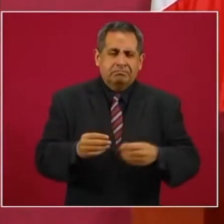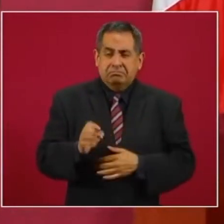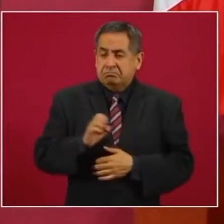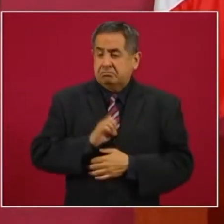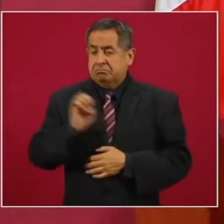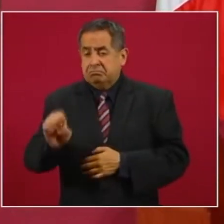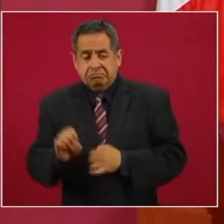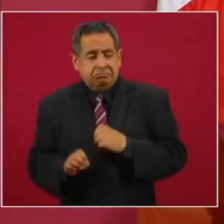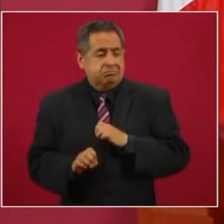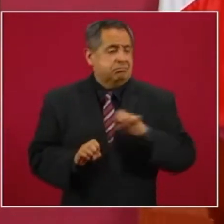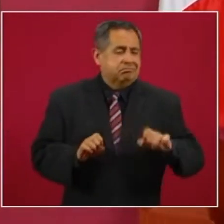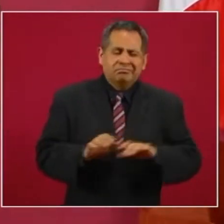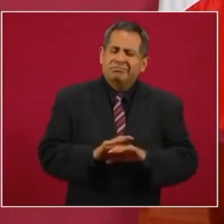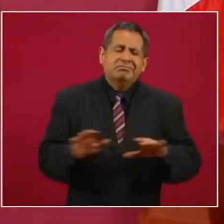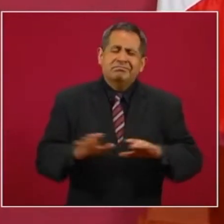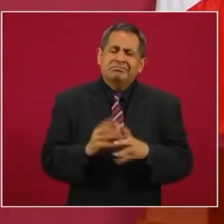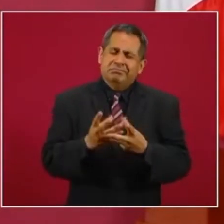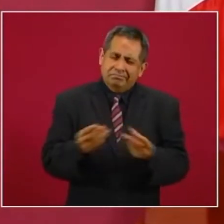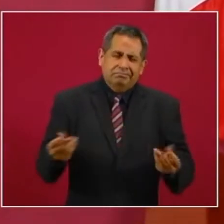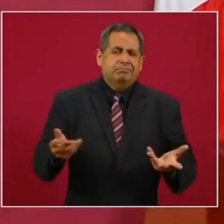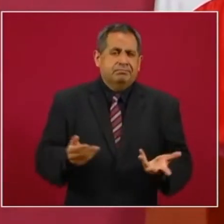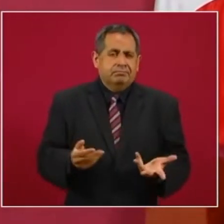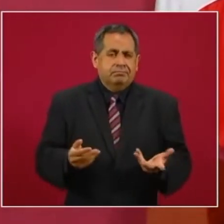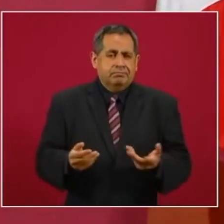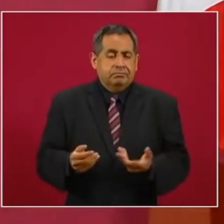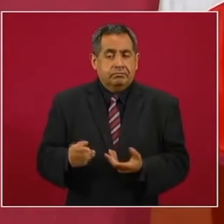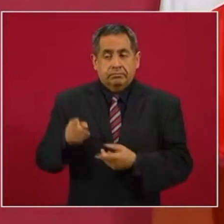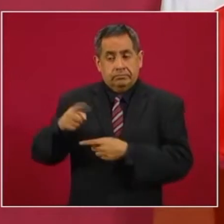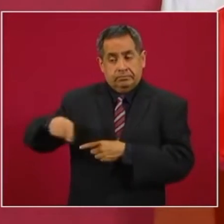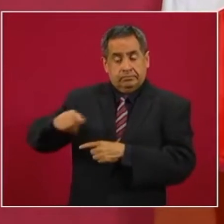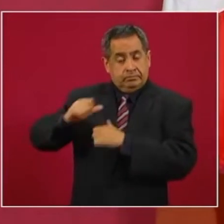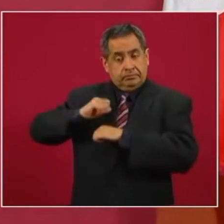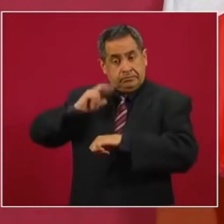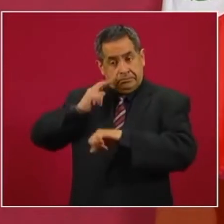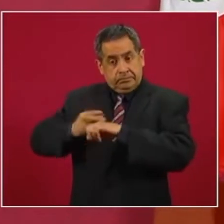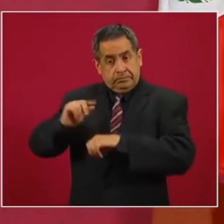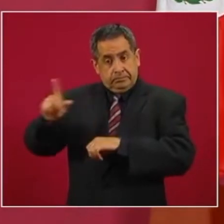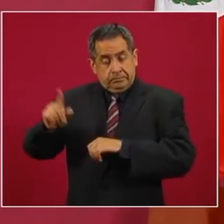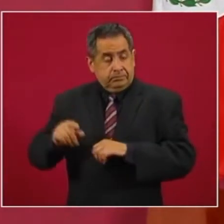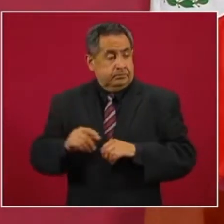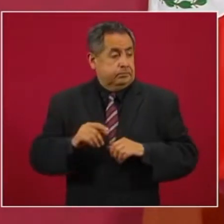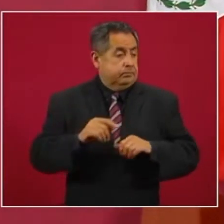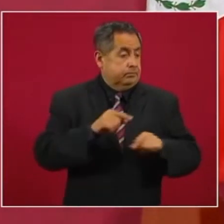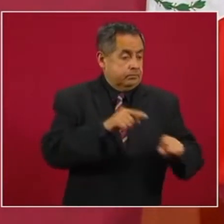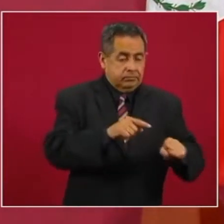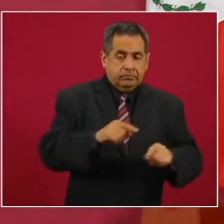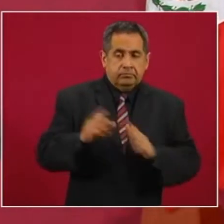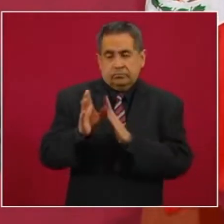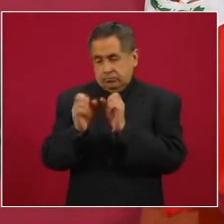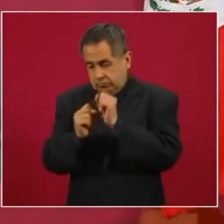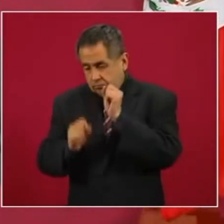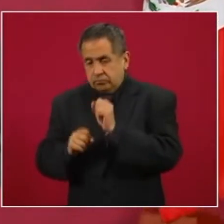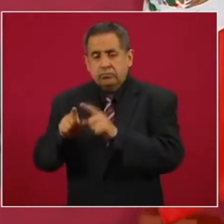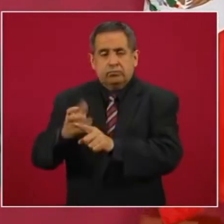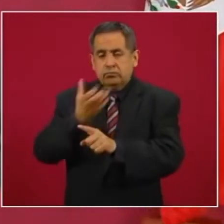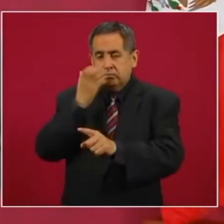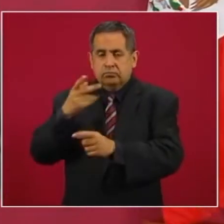Las autoridades constitucionales, tradicionales,